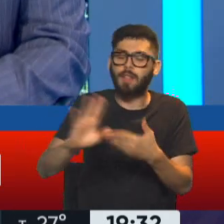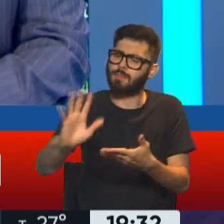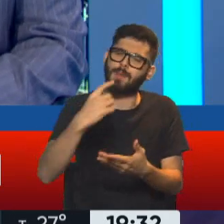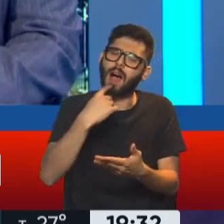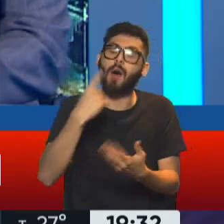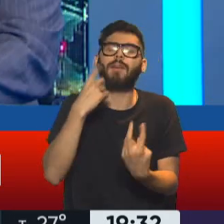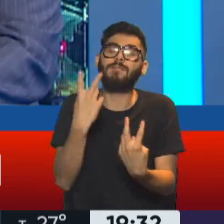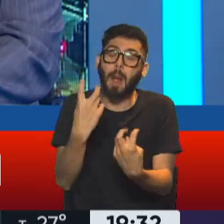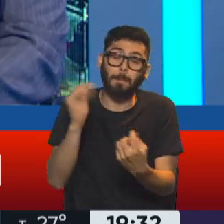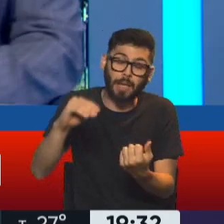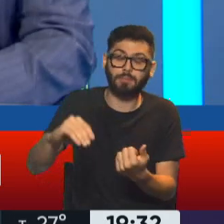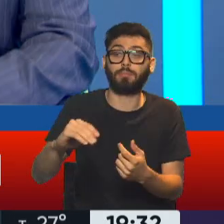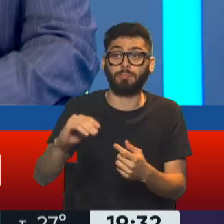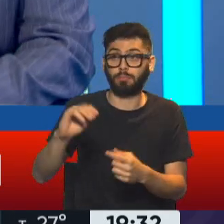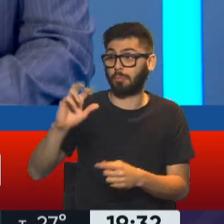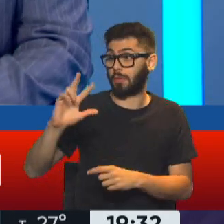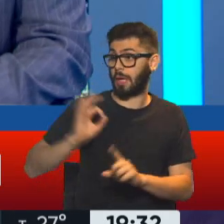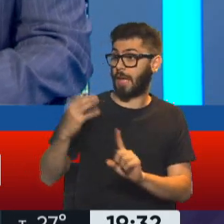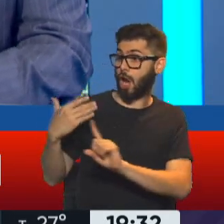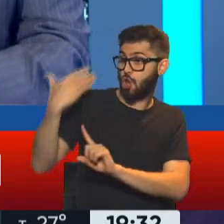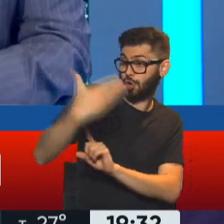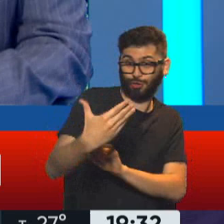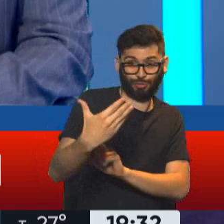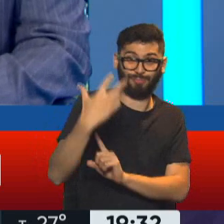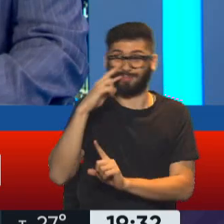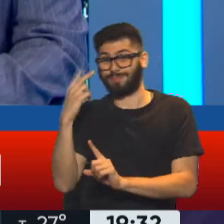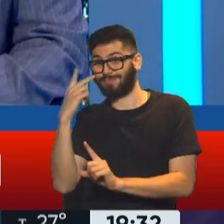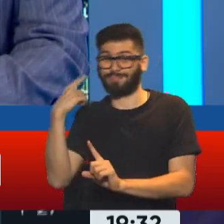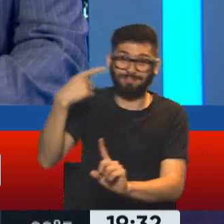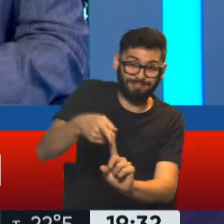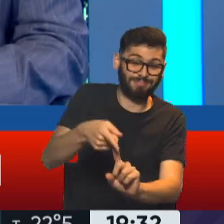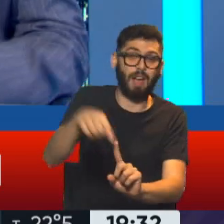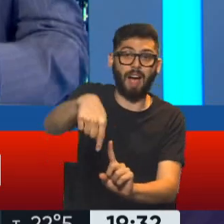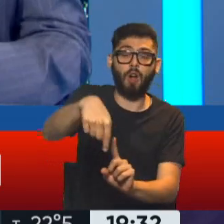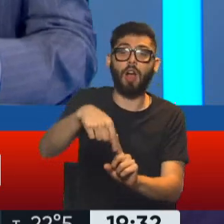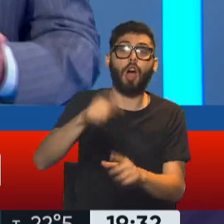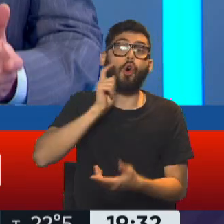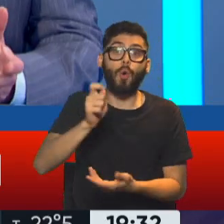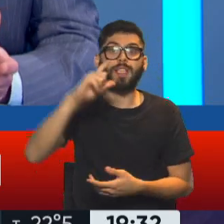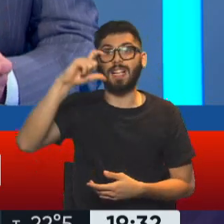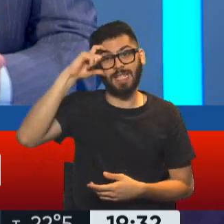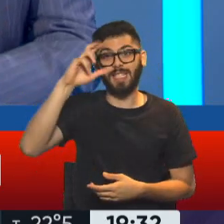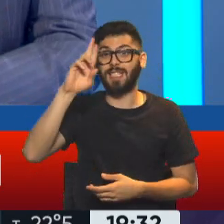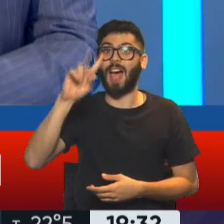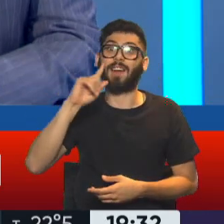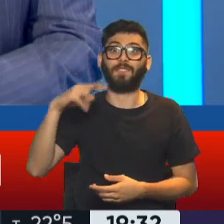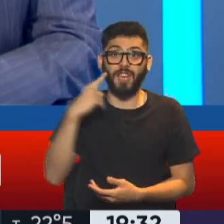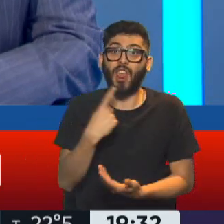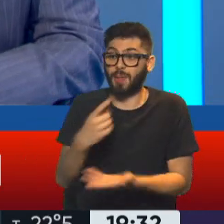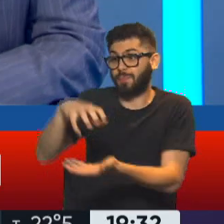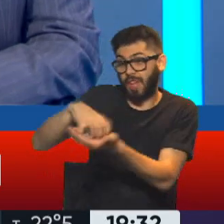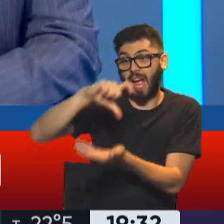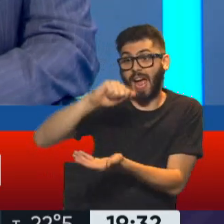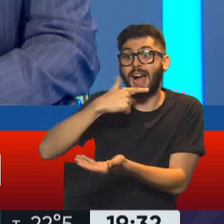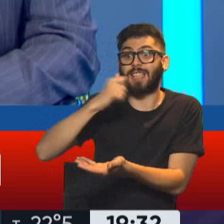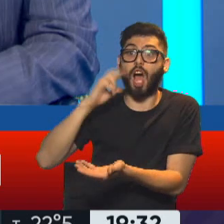entonces pasaron tres años hasta que la jueza Servini, en ese documento que veíamos recién, dijo, bueno, después de lo que me dijo la Cámara de Casación,